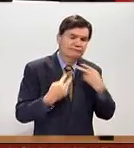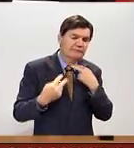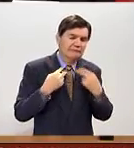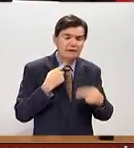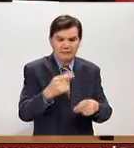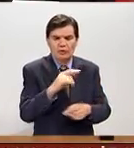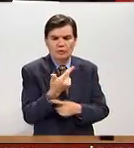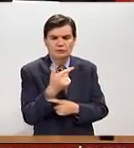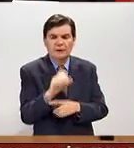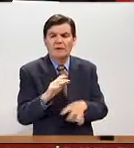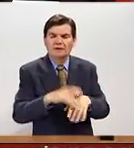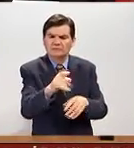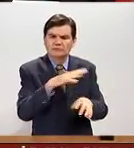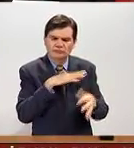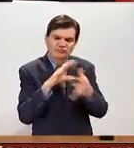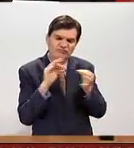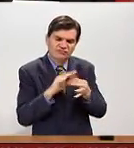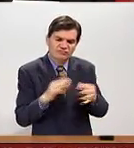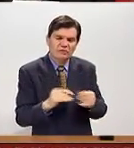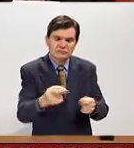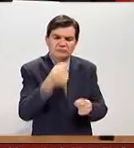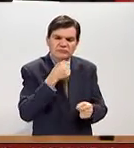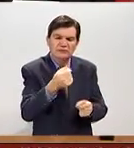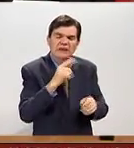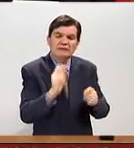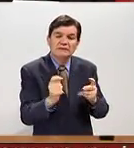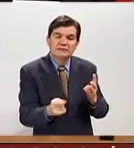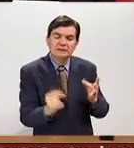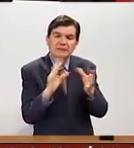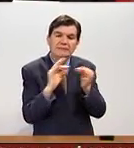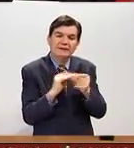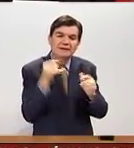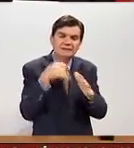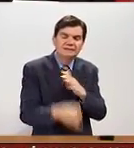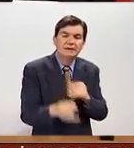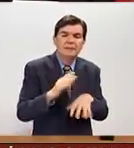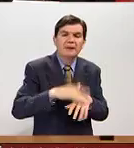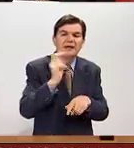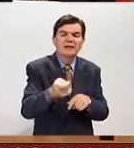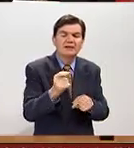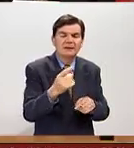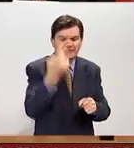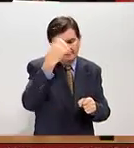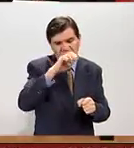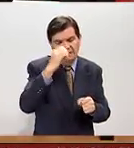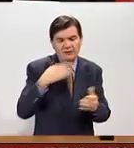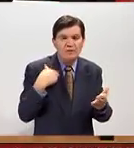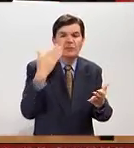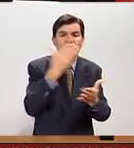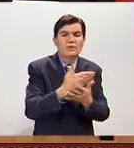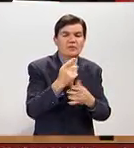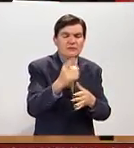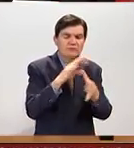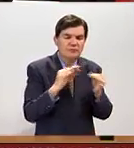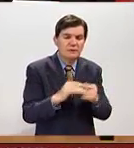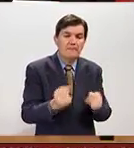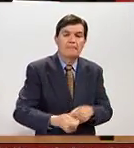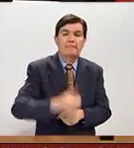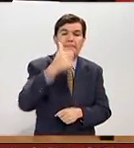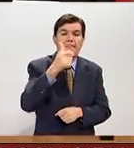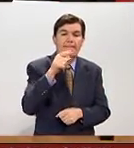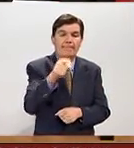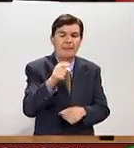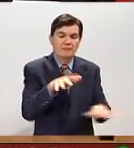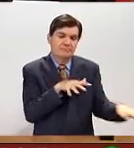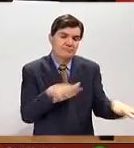Pero antes, Gustavo, de que presentemos tu reportaje, pues platícanos, vamos a platicar un poquito de cómo fue esta experiencia. Nos cuentas que fue tu primer